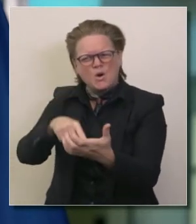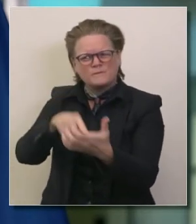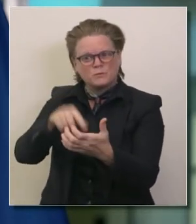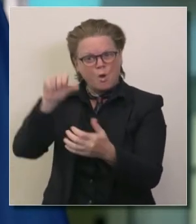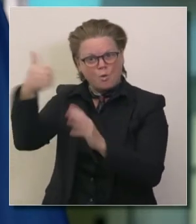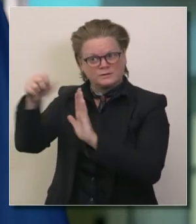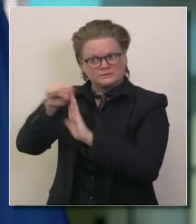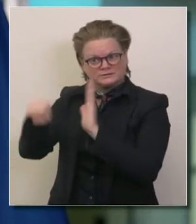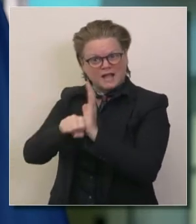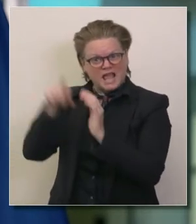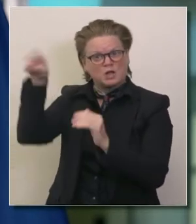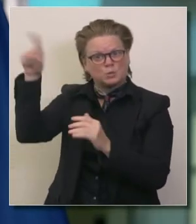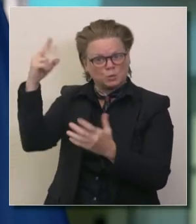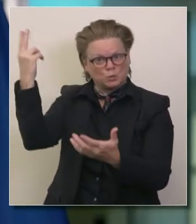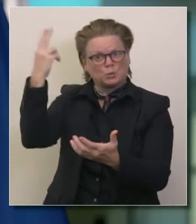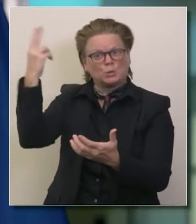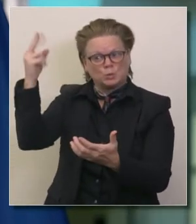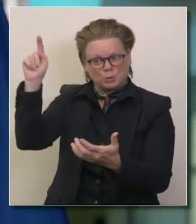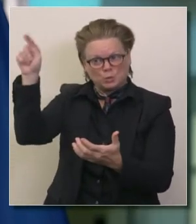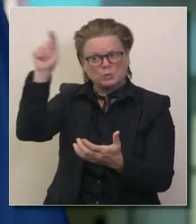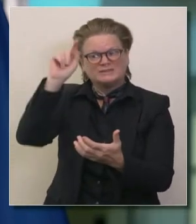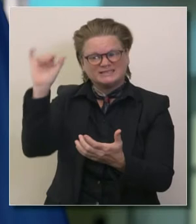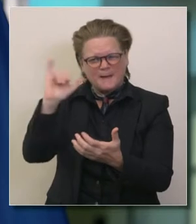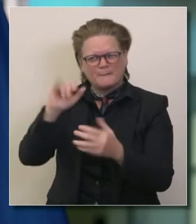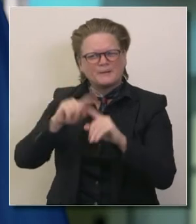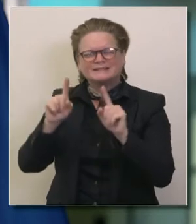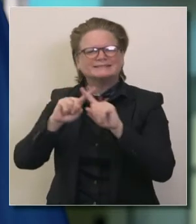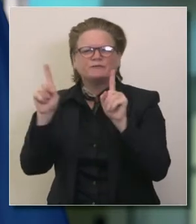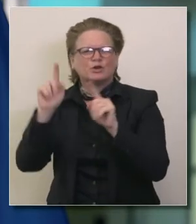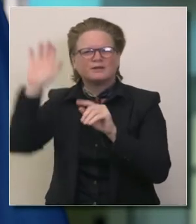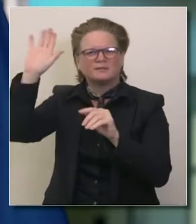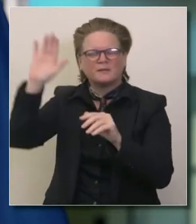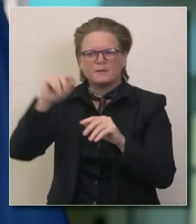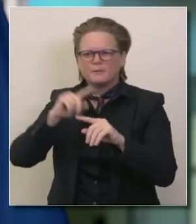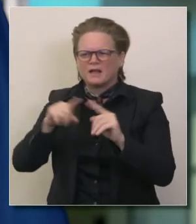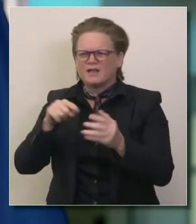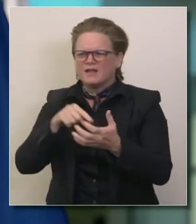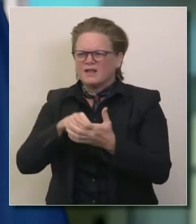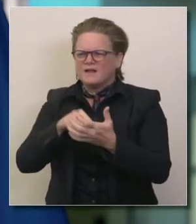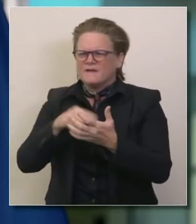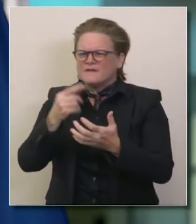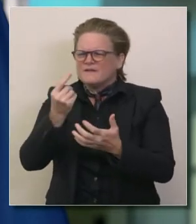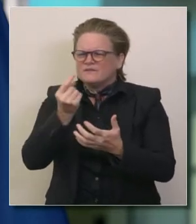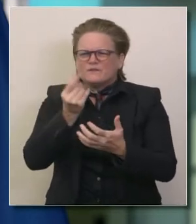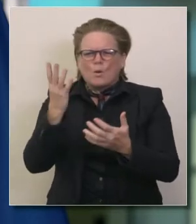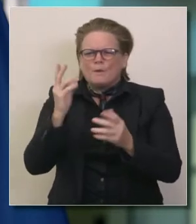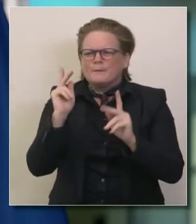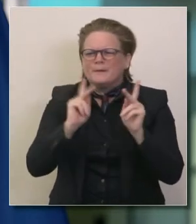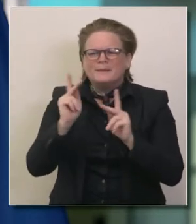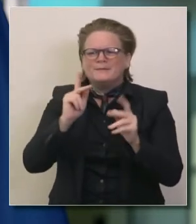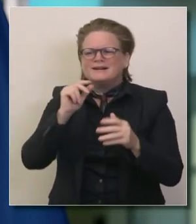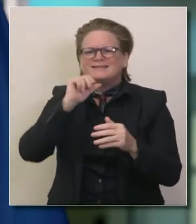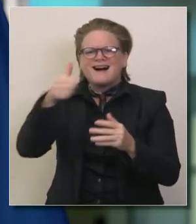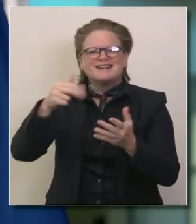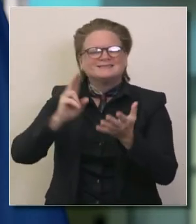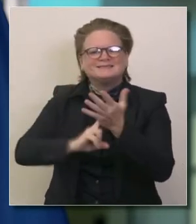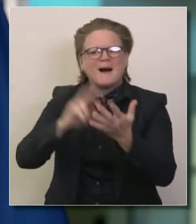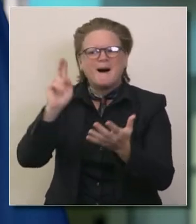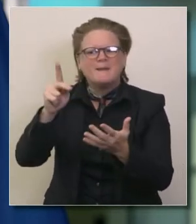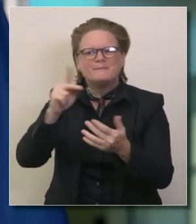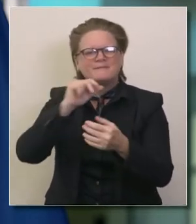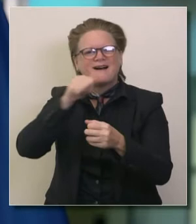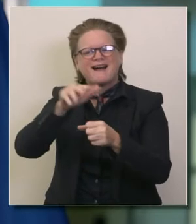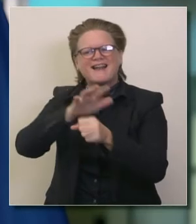muchos estados también están utilizando este tipo de tecnología pero son pocas las personas que la utilizan y eso